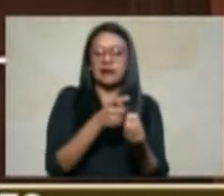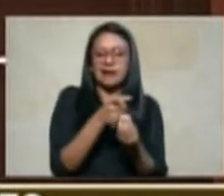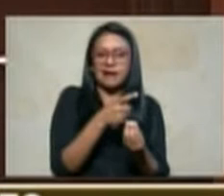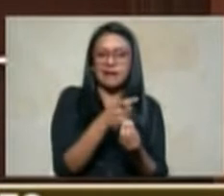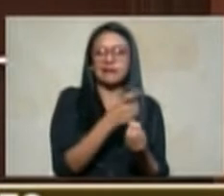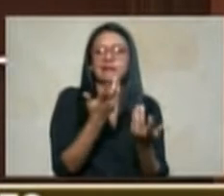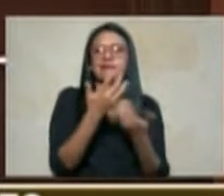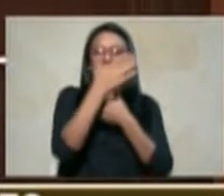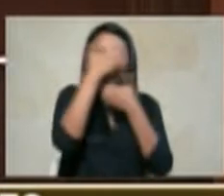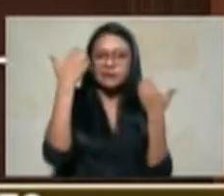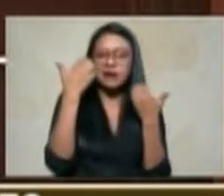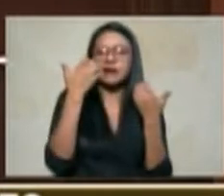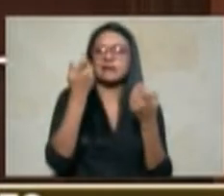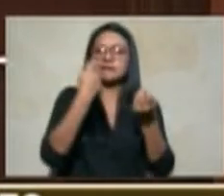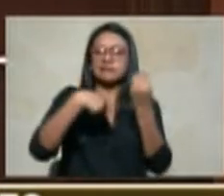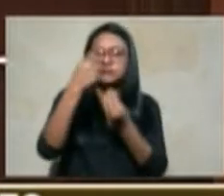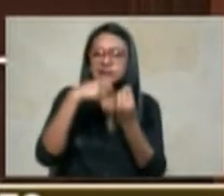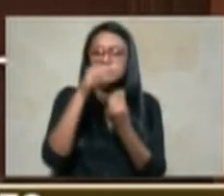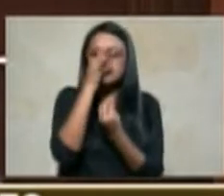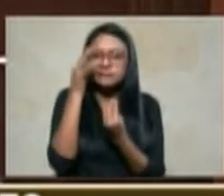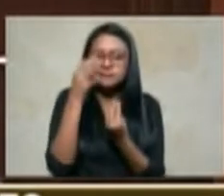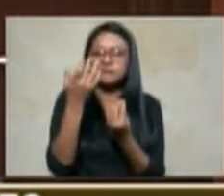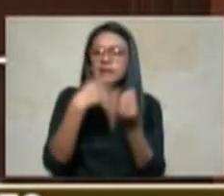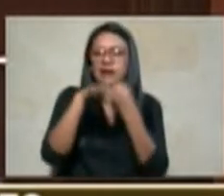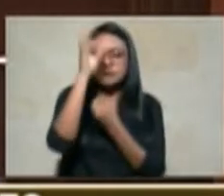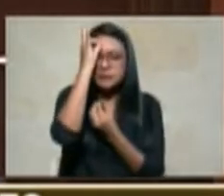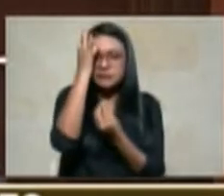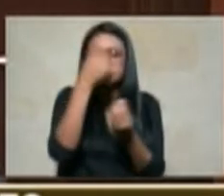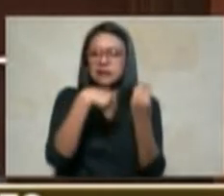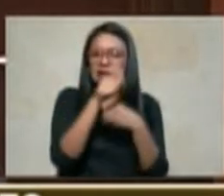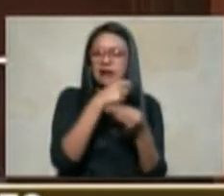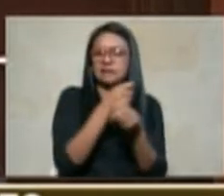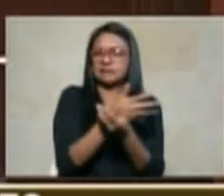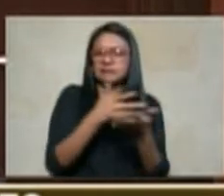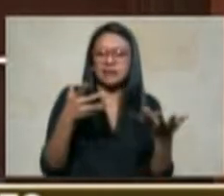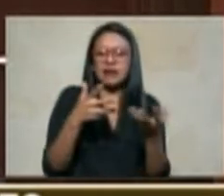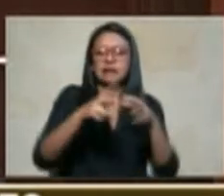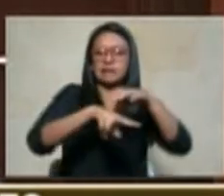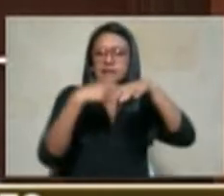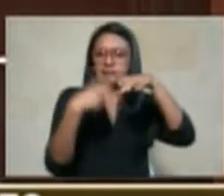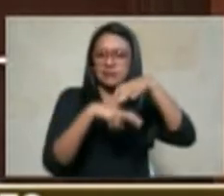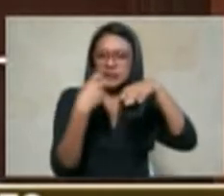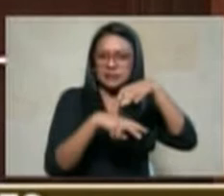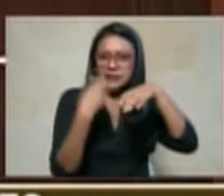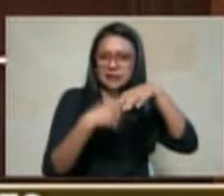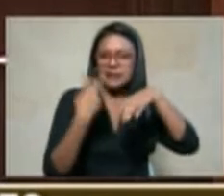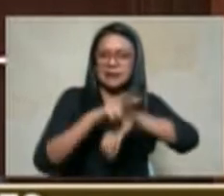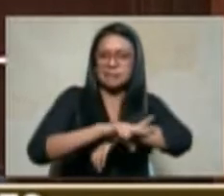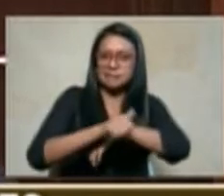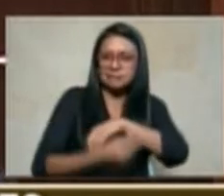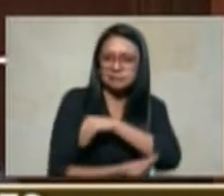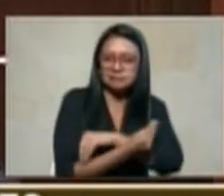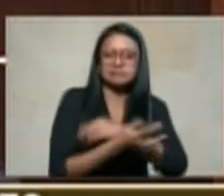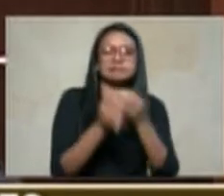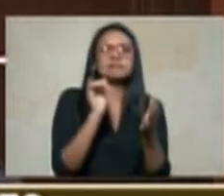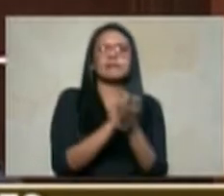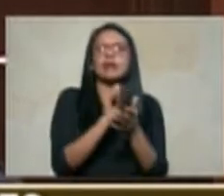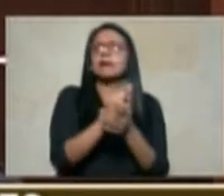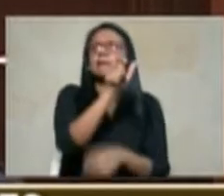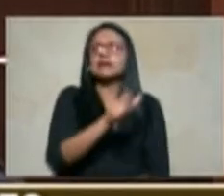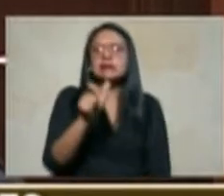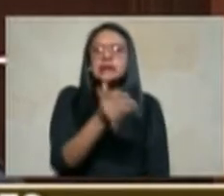territoriales o crimen organizados minería criminal delincuencia común minería ilegal